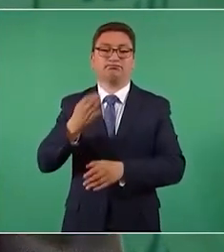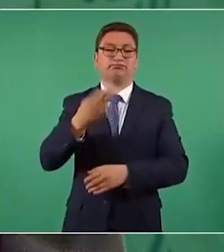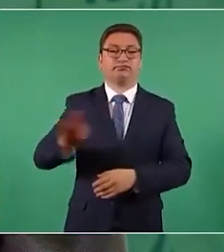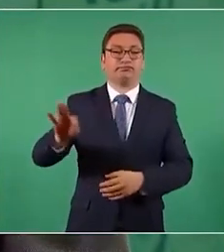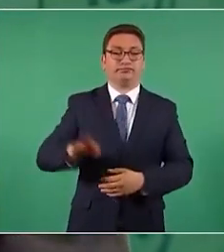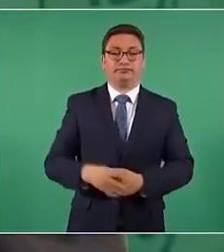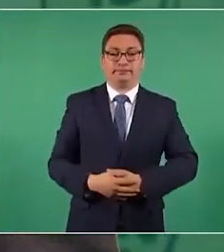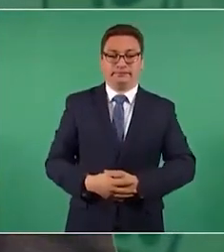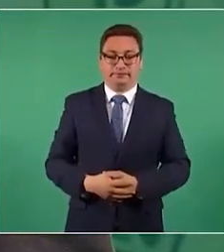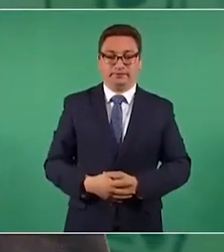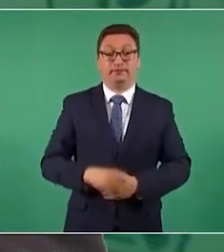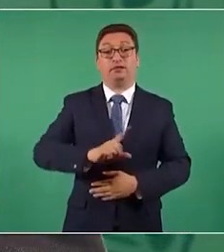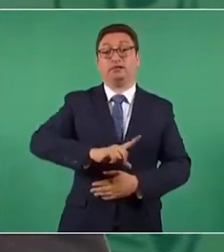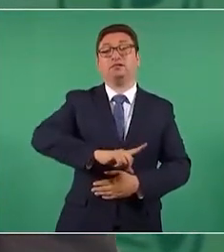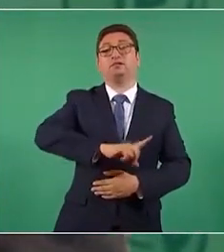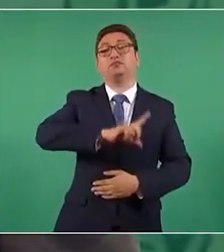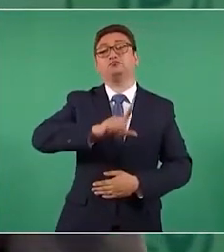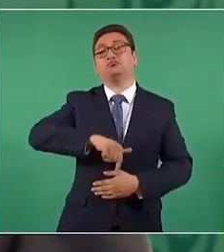Y luego